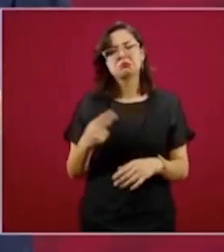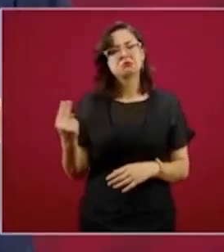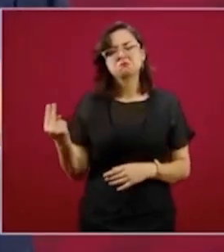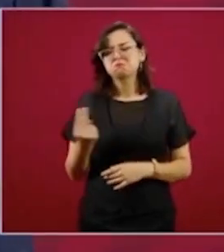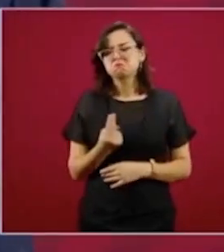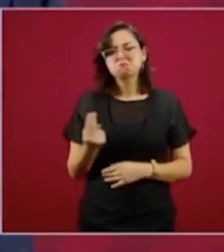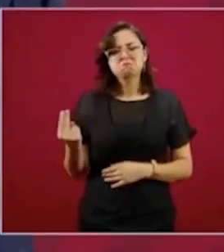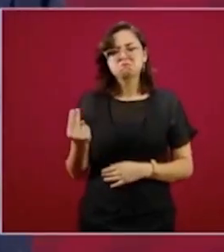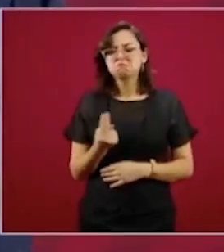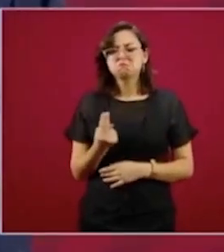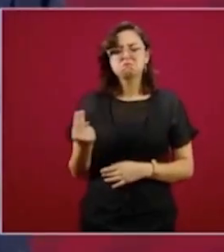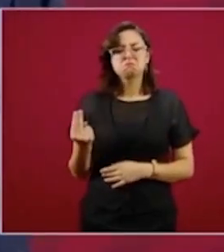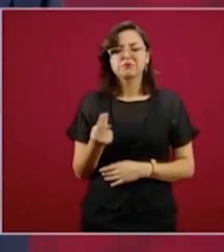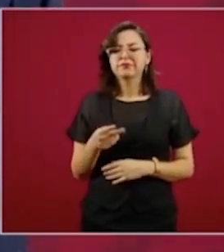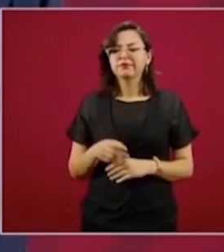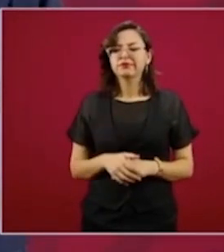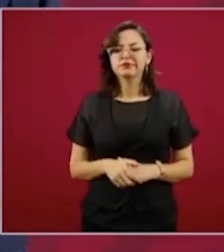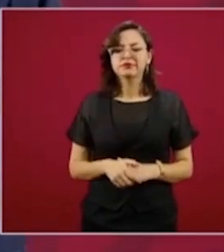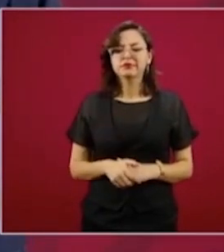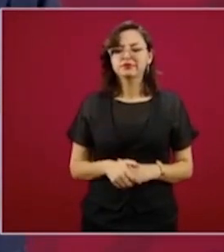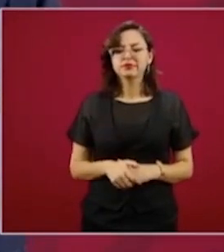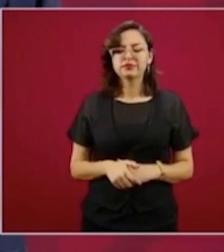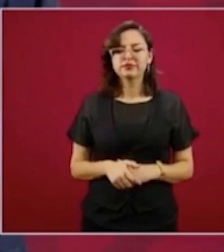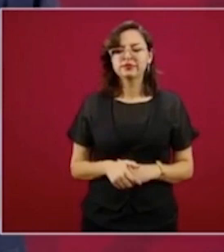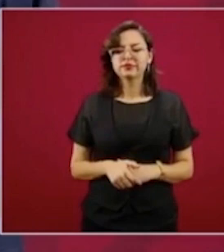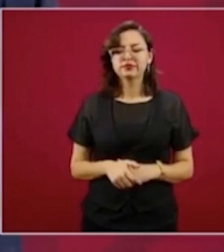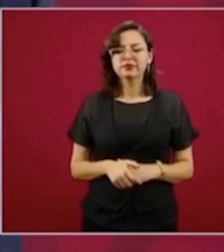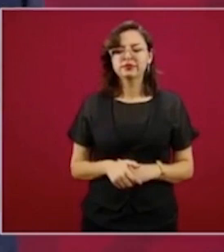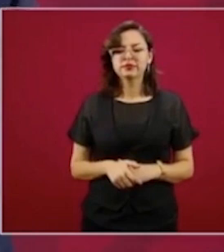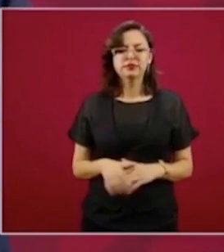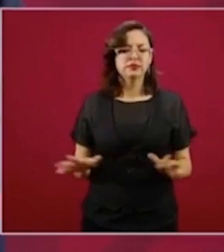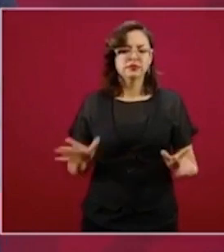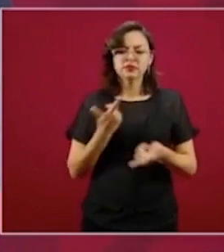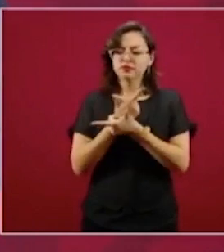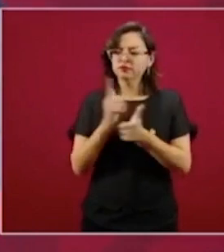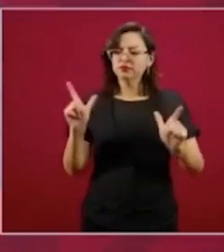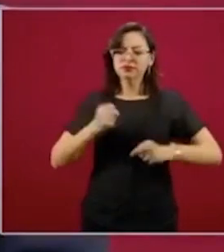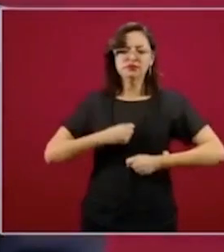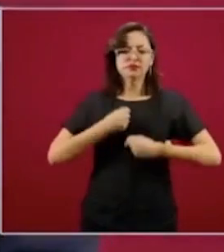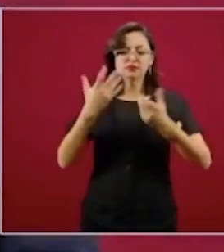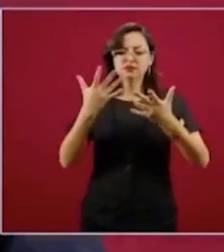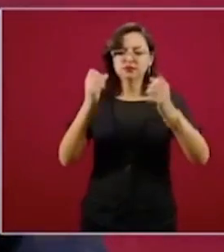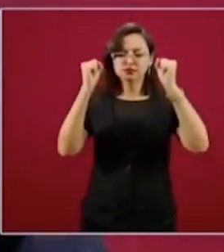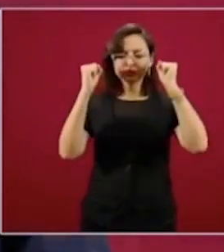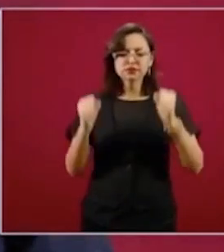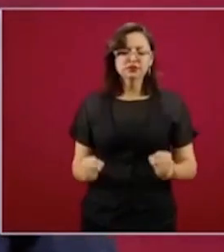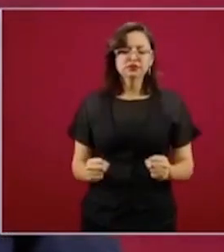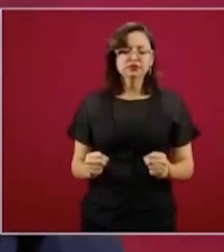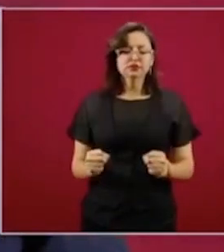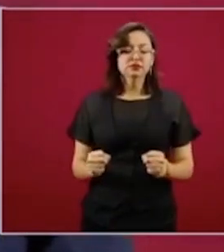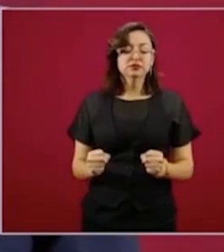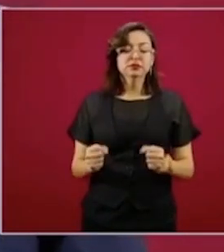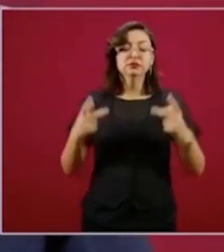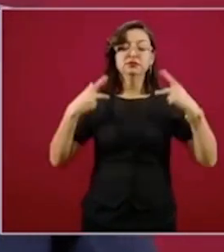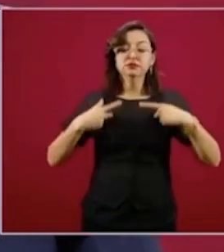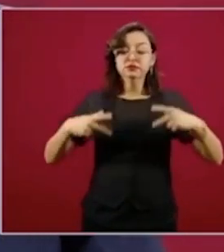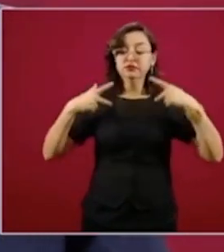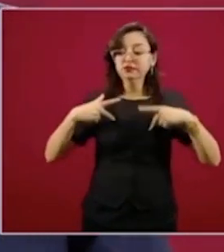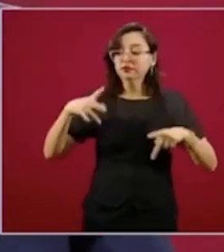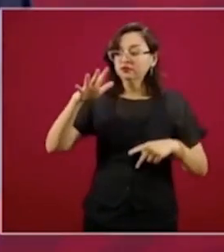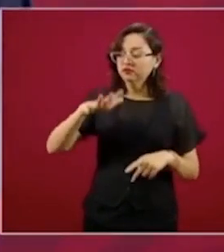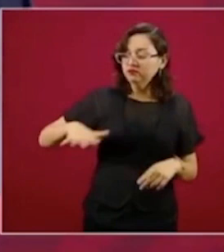garantizar la libertad y dejarle al ciudadano